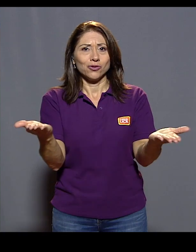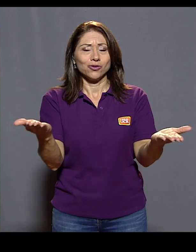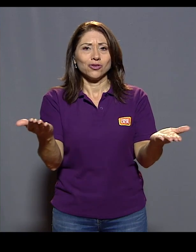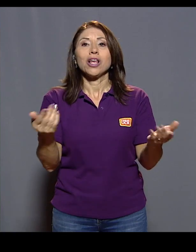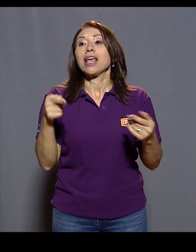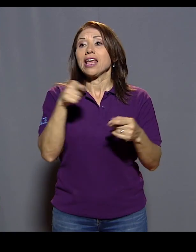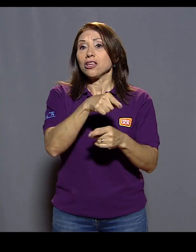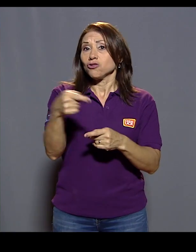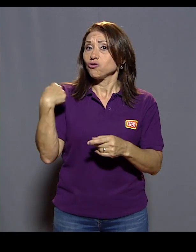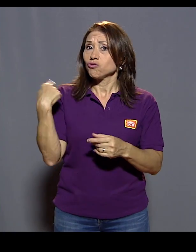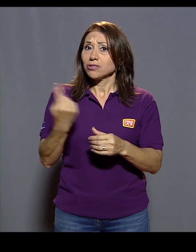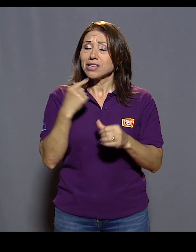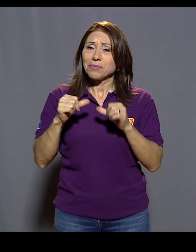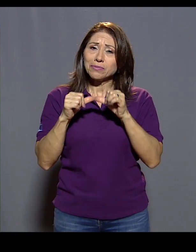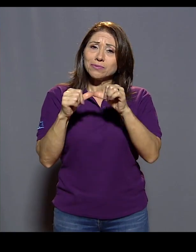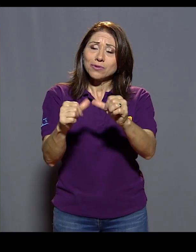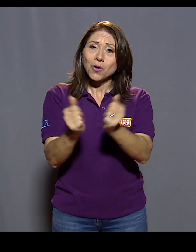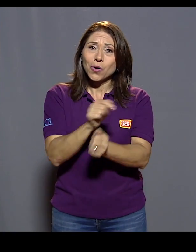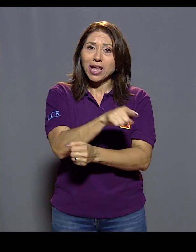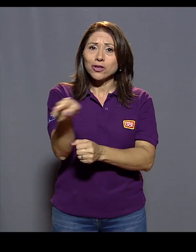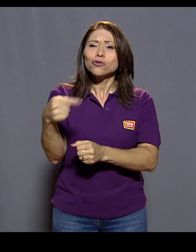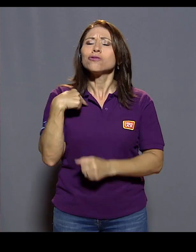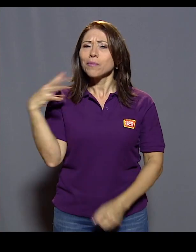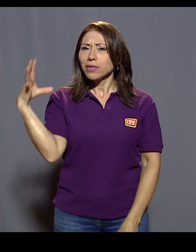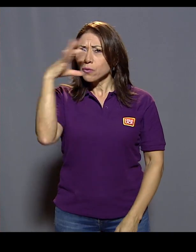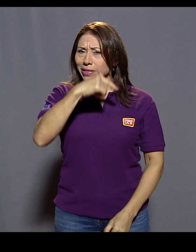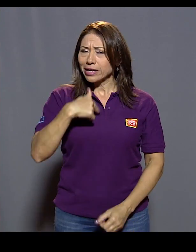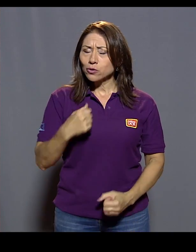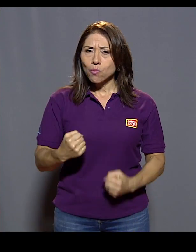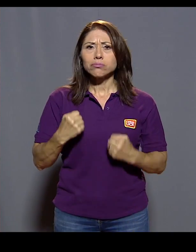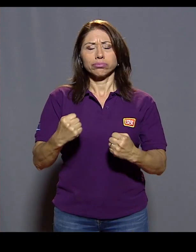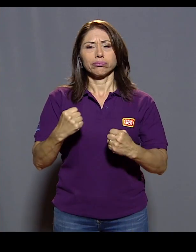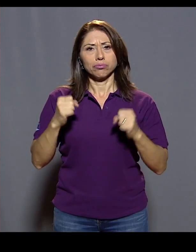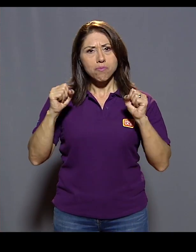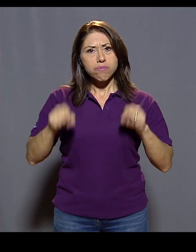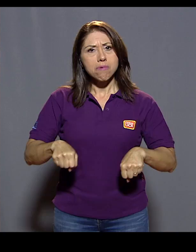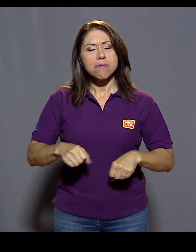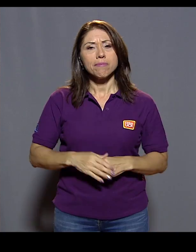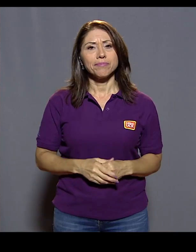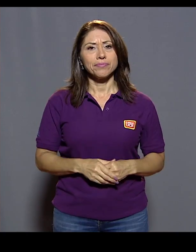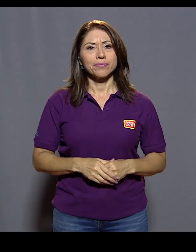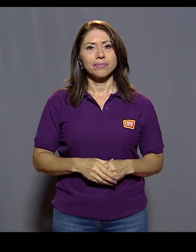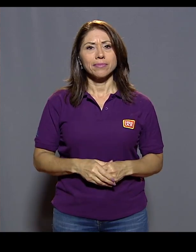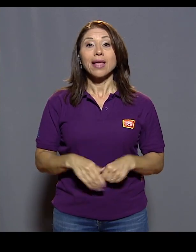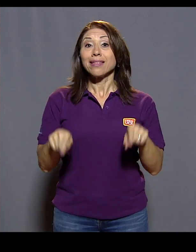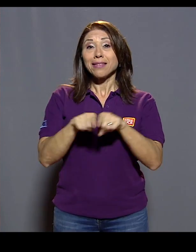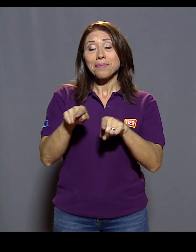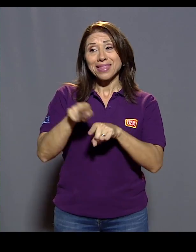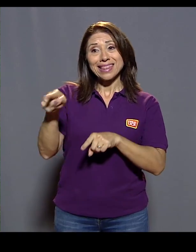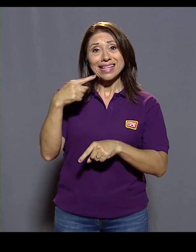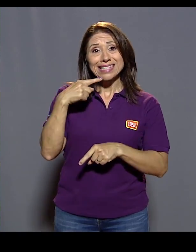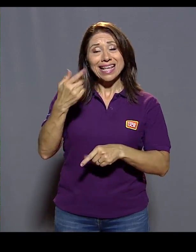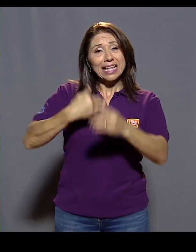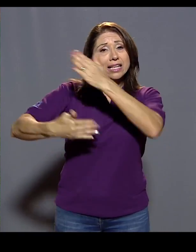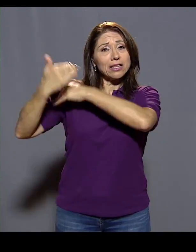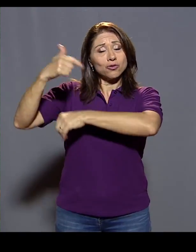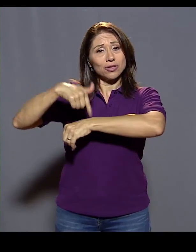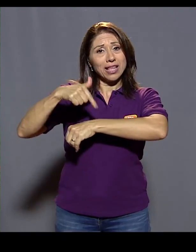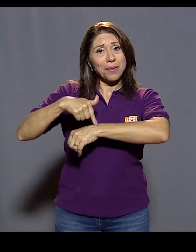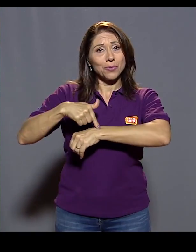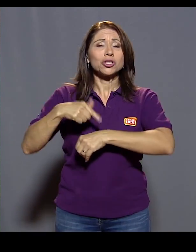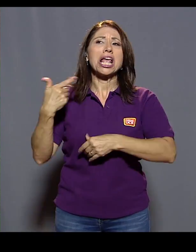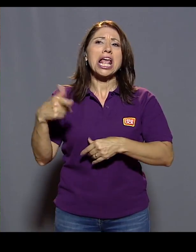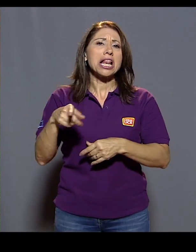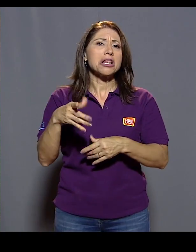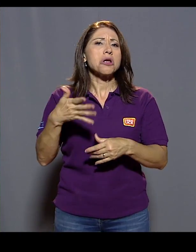resistencia, bastante resistencia tenía. Cuenta que en esos tiempos, corría una carrera por lo menos una vez al día.